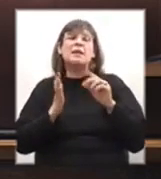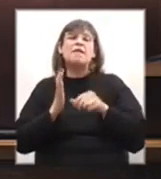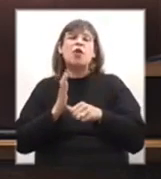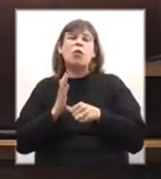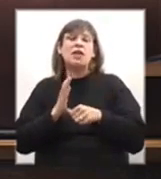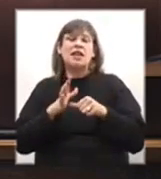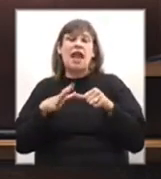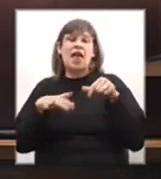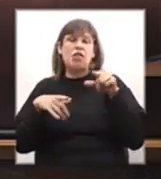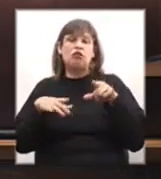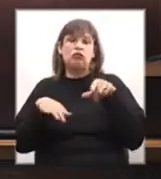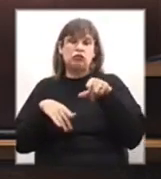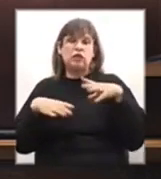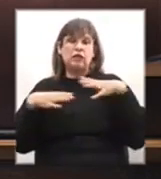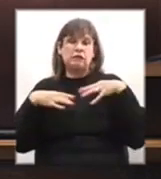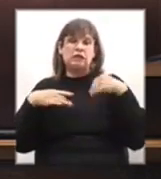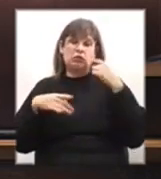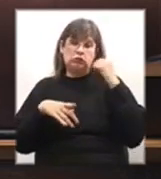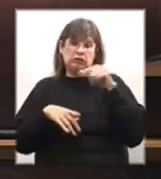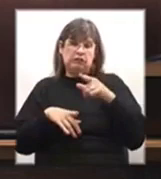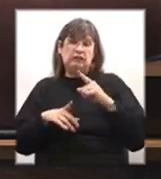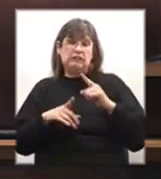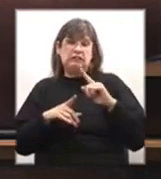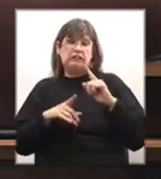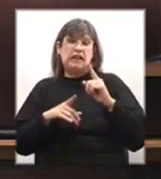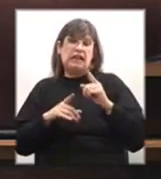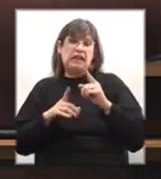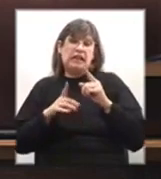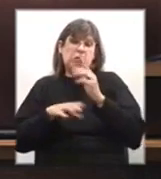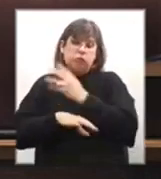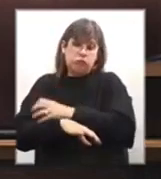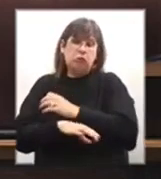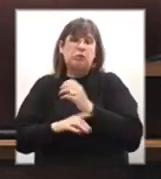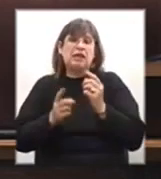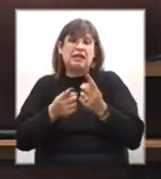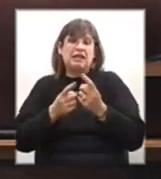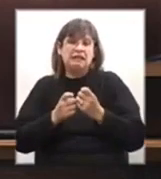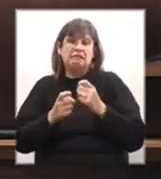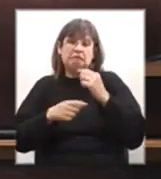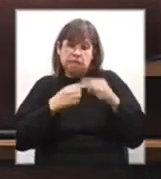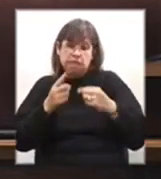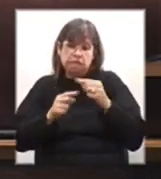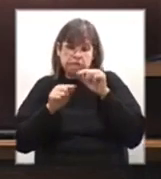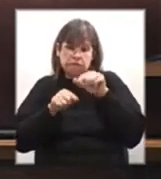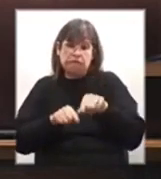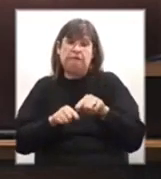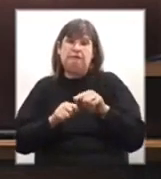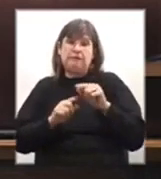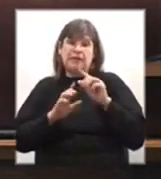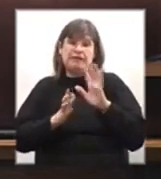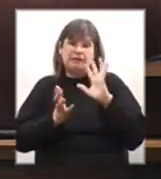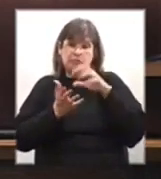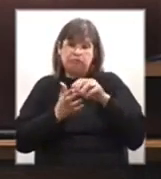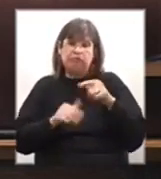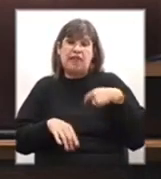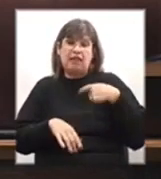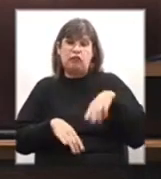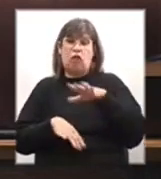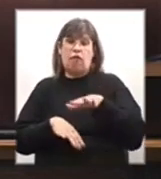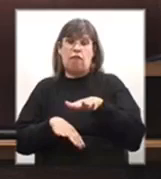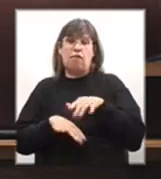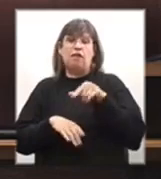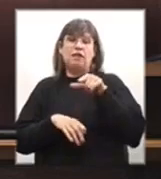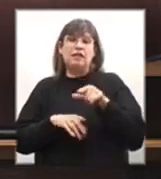pensionistas de bajos recursos que seguimos necesitando cubrir ese sector de la sociedad.